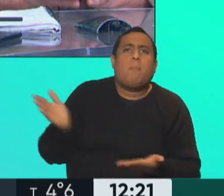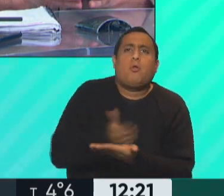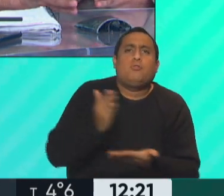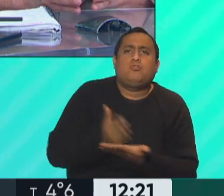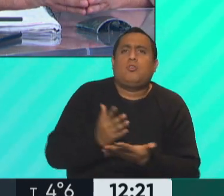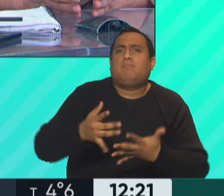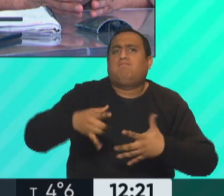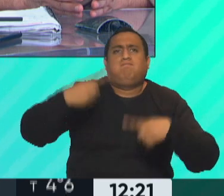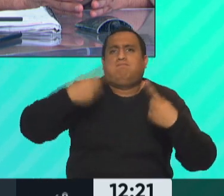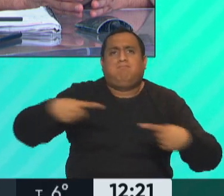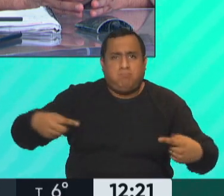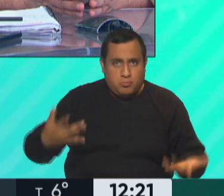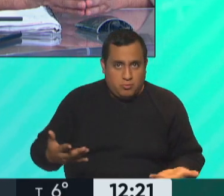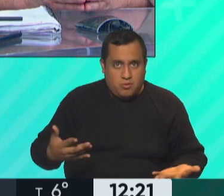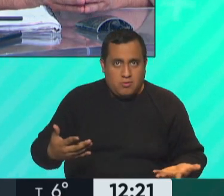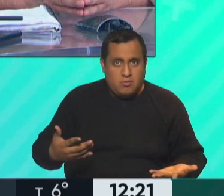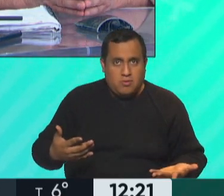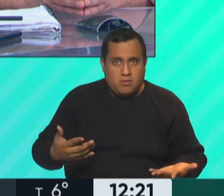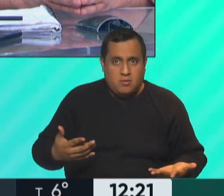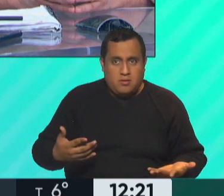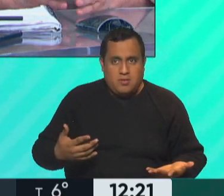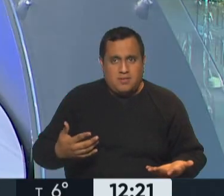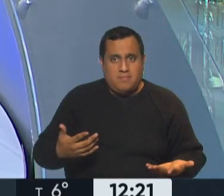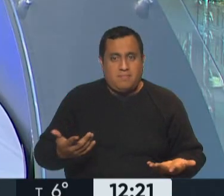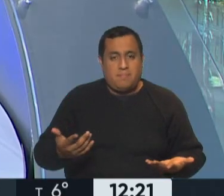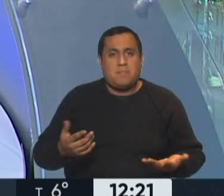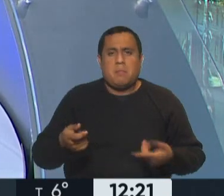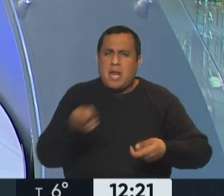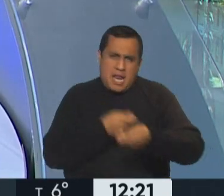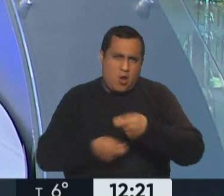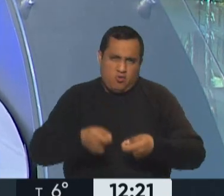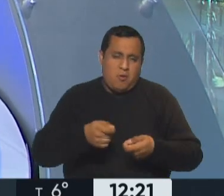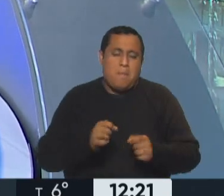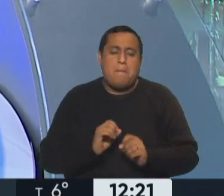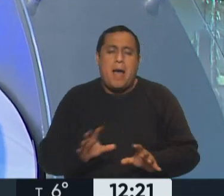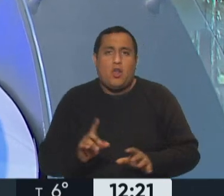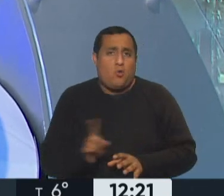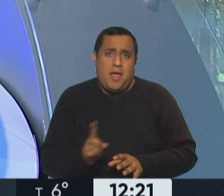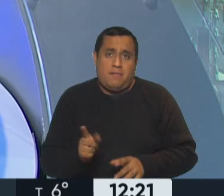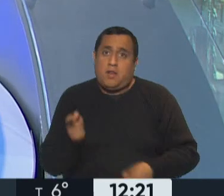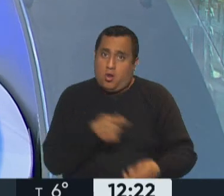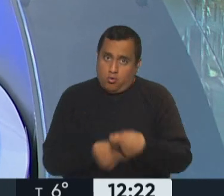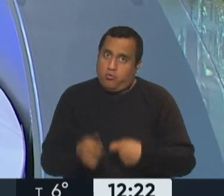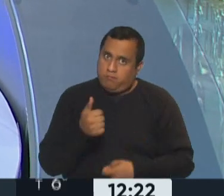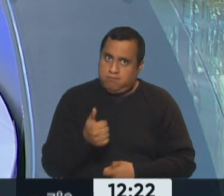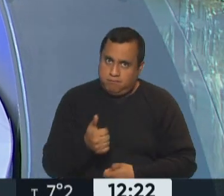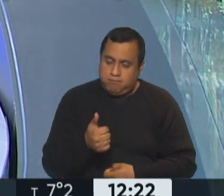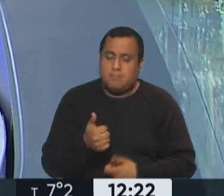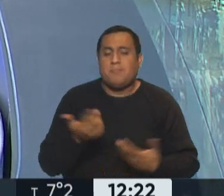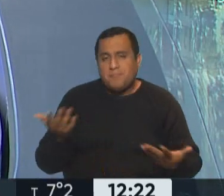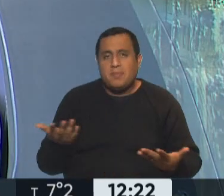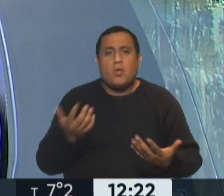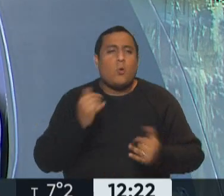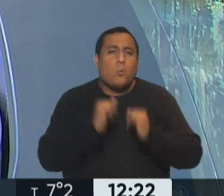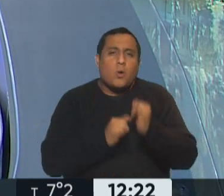para producir commodities? Tan mal no debe ser, Es un mal negocio, digo, porque había mucha expectativa a propósito de